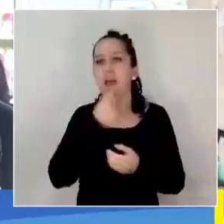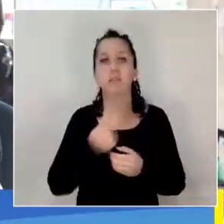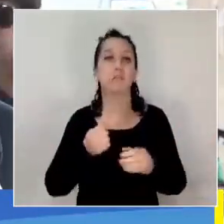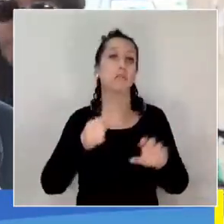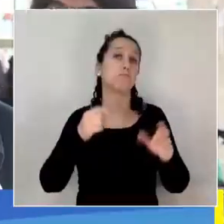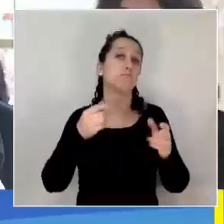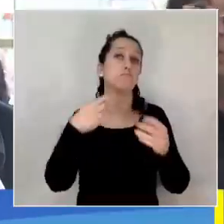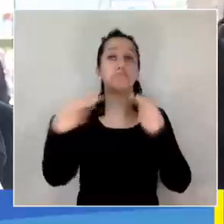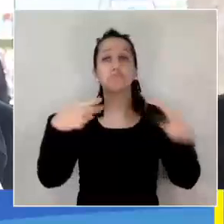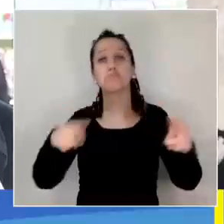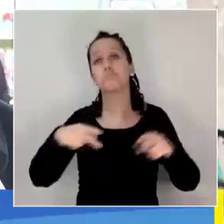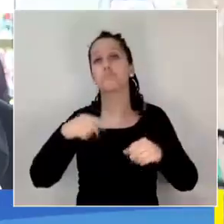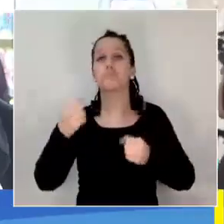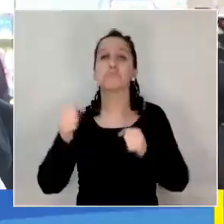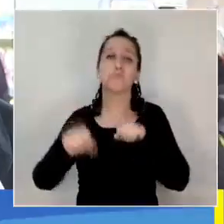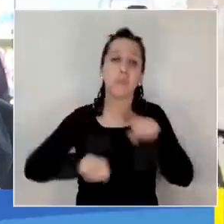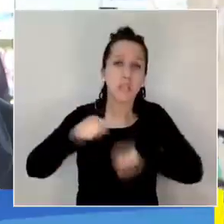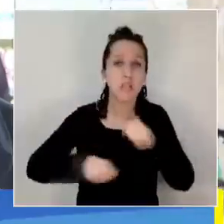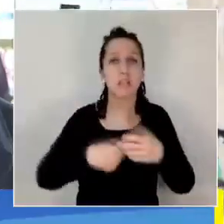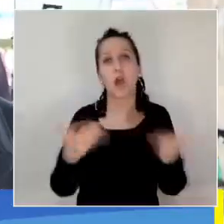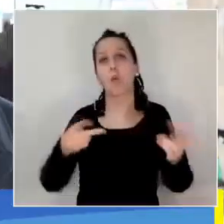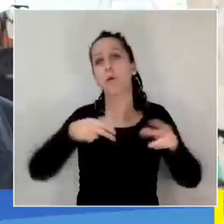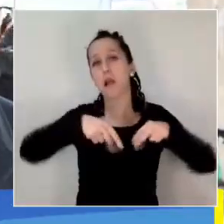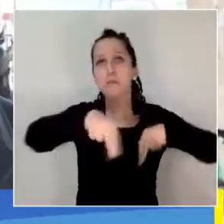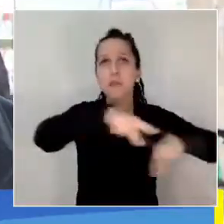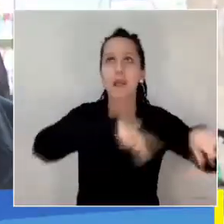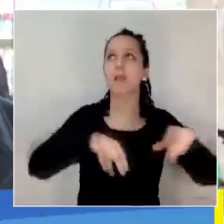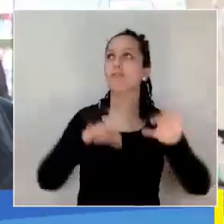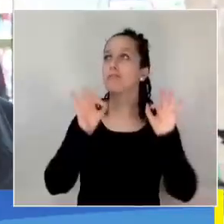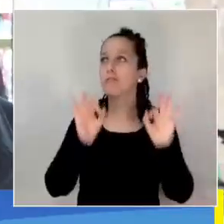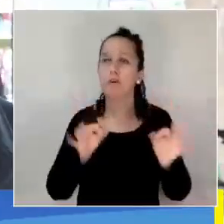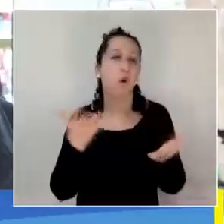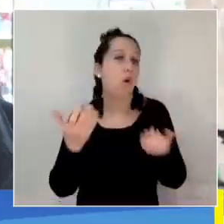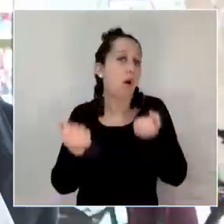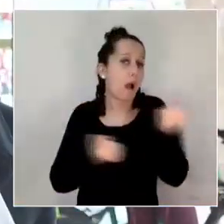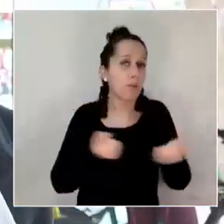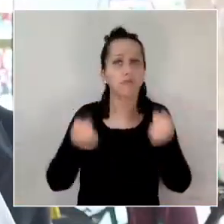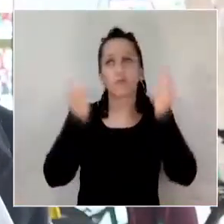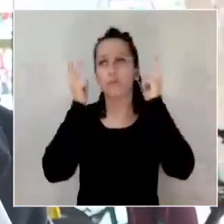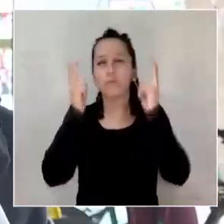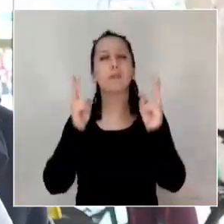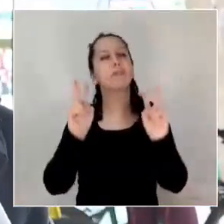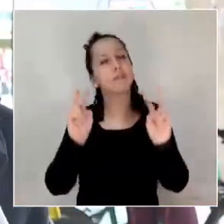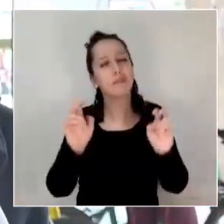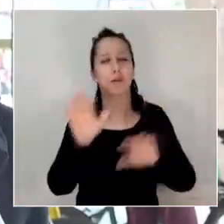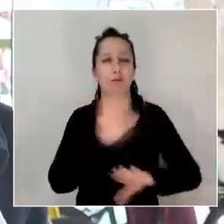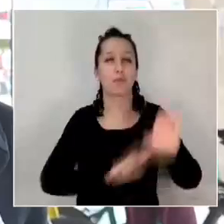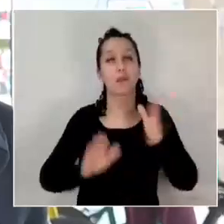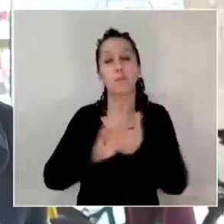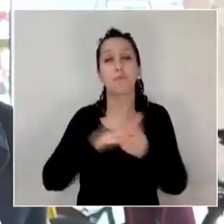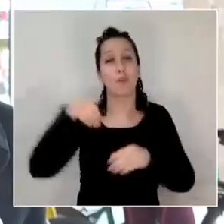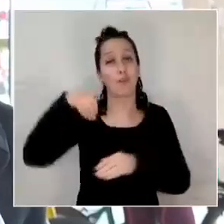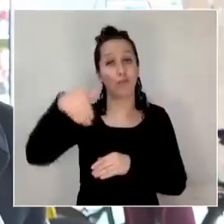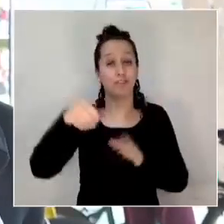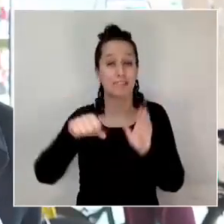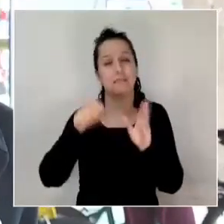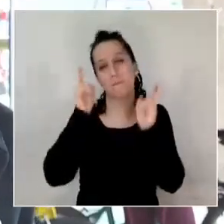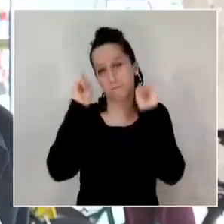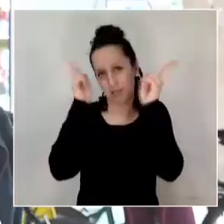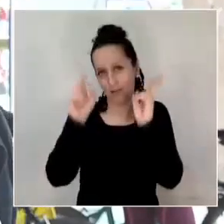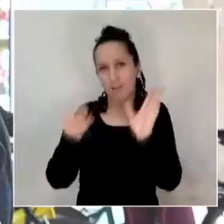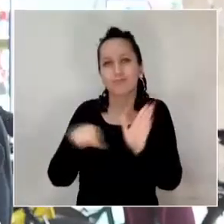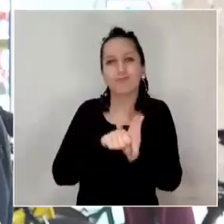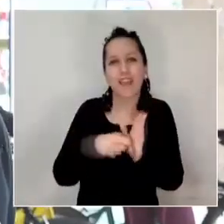bicicleta, o en auto, o en transporte público, cuidando el medio ambiente como buses eléctricos, en Es una tarea que